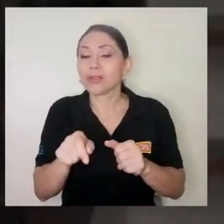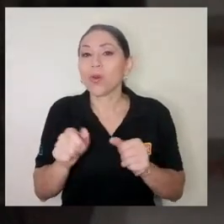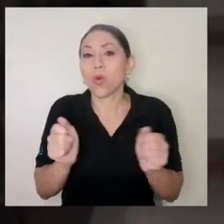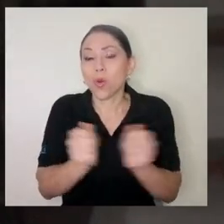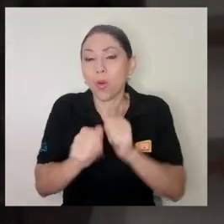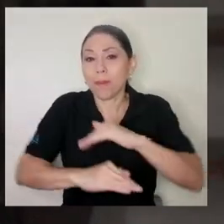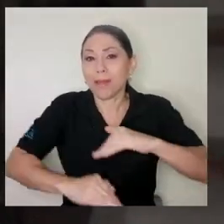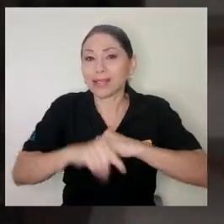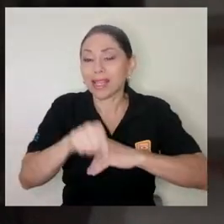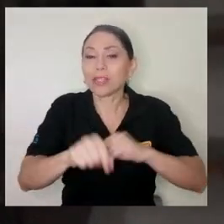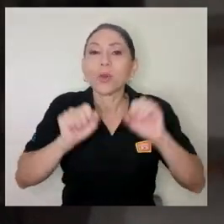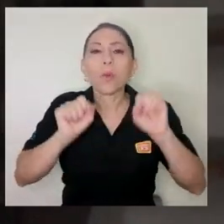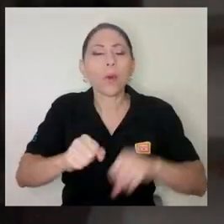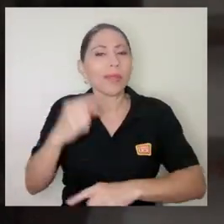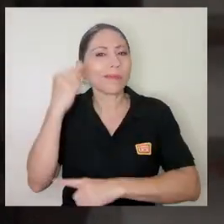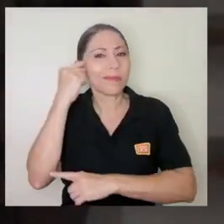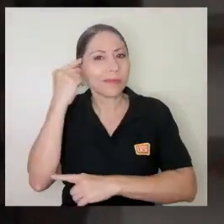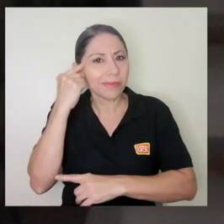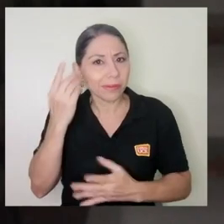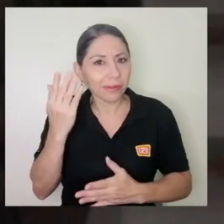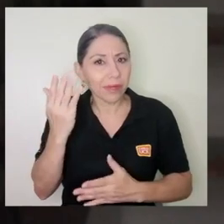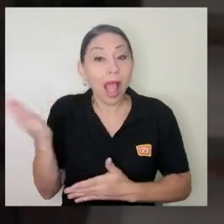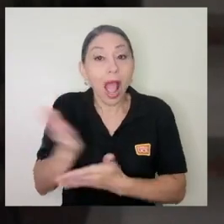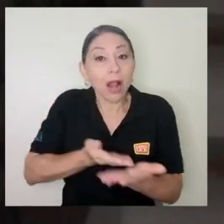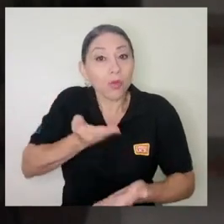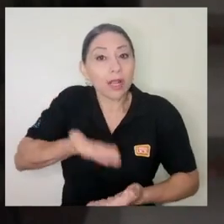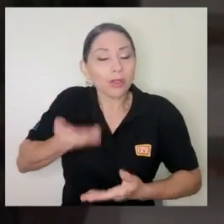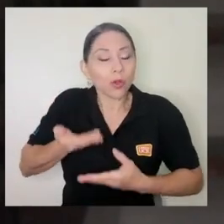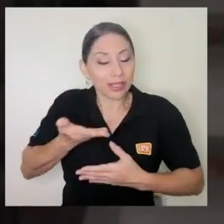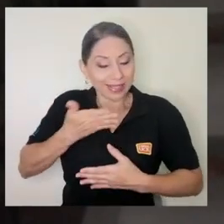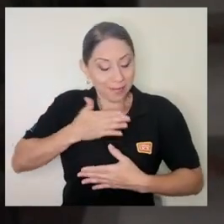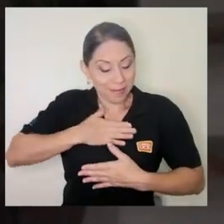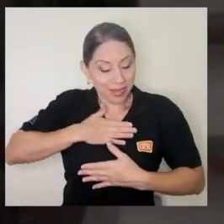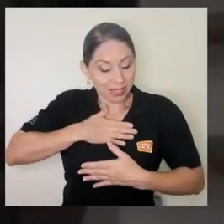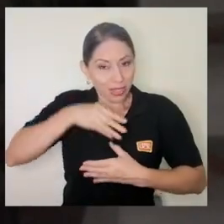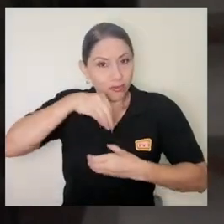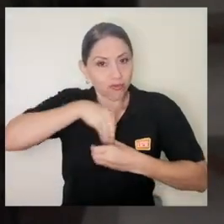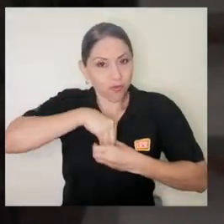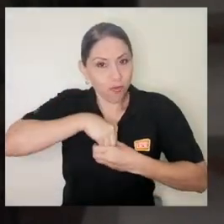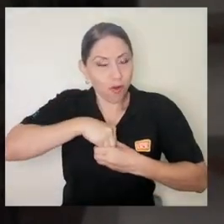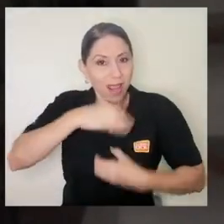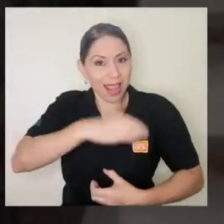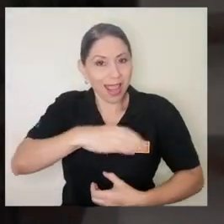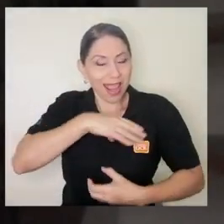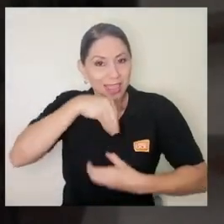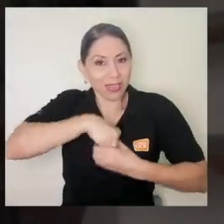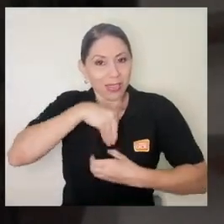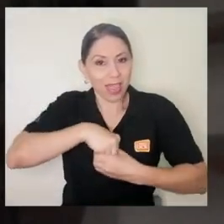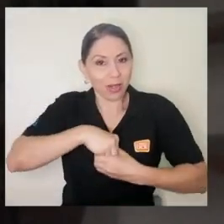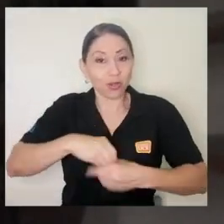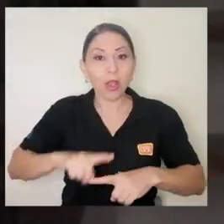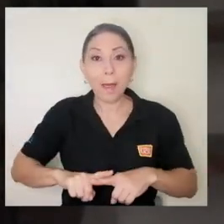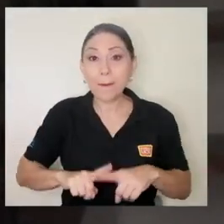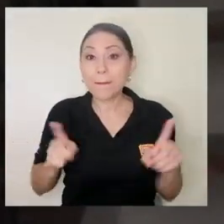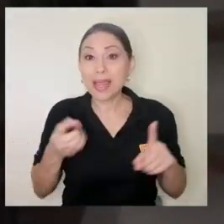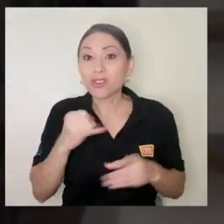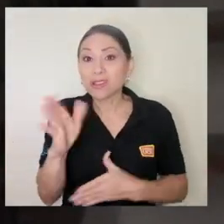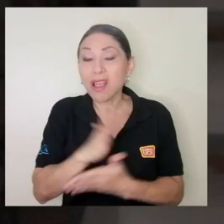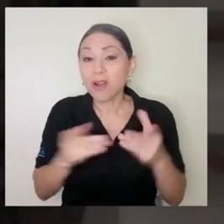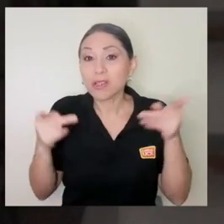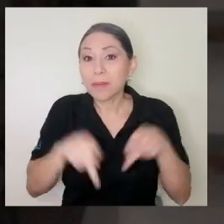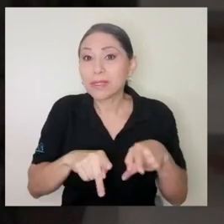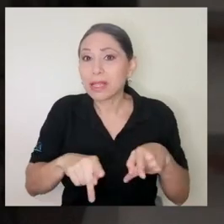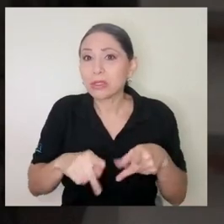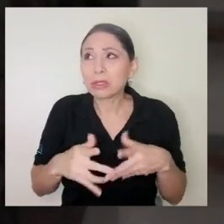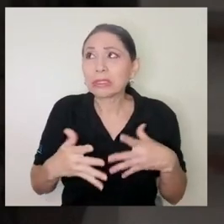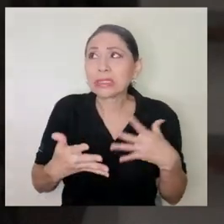podemos recurrir los recursos hay cosas que hay que identificar como recursos internos pero si esto está superando mis capacidades primero busquemos